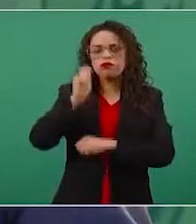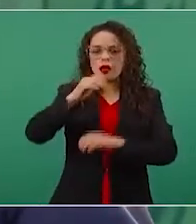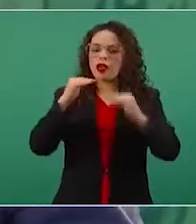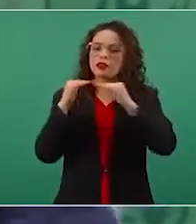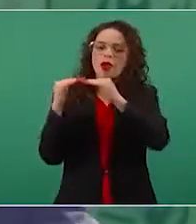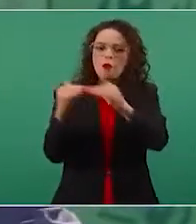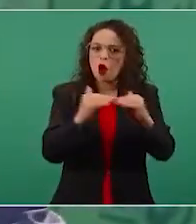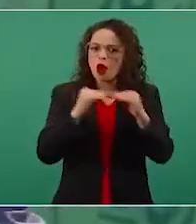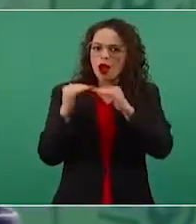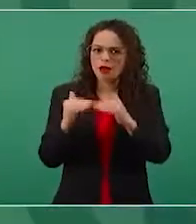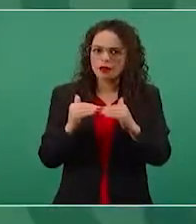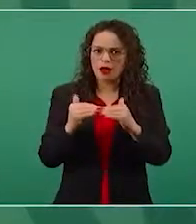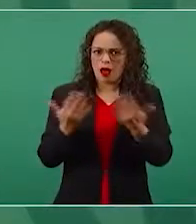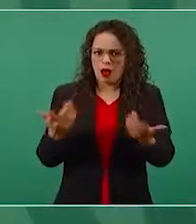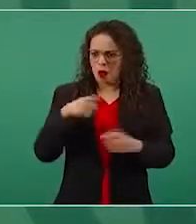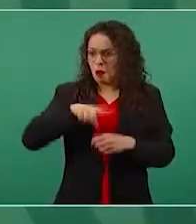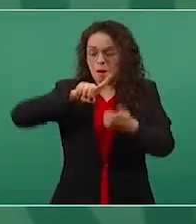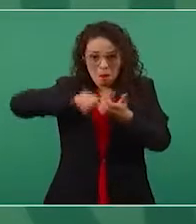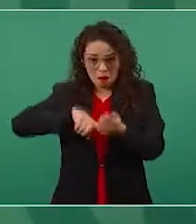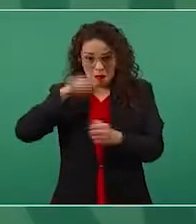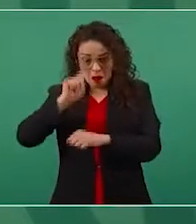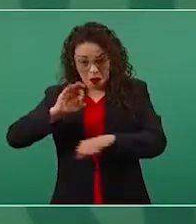y avala, respalda,